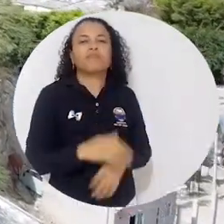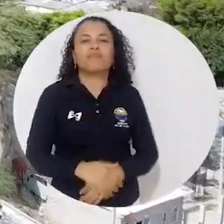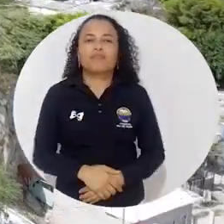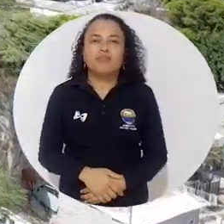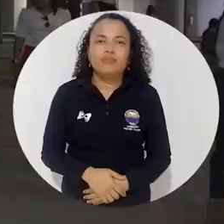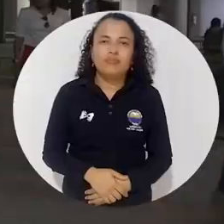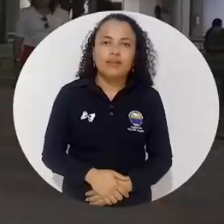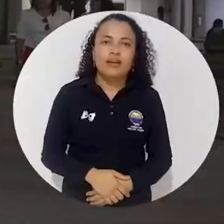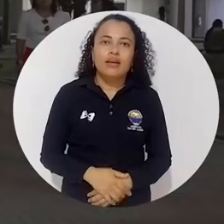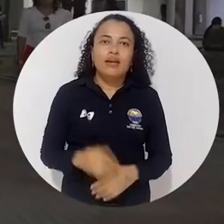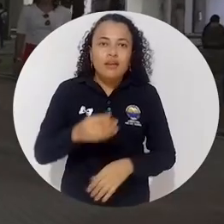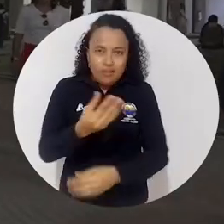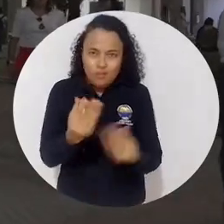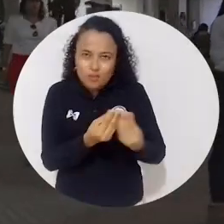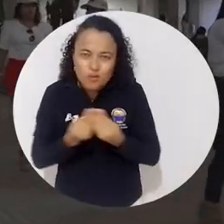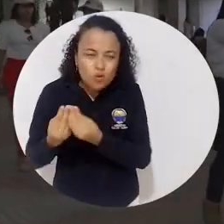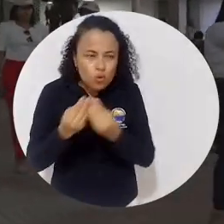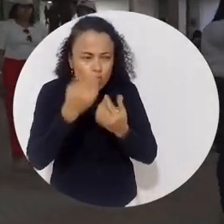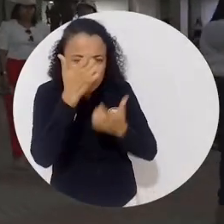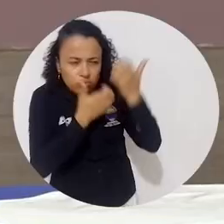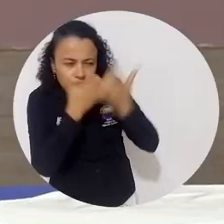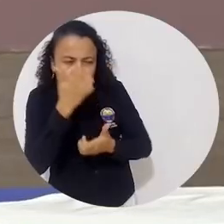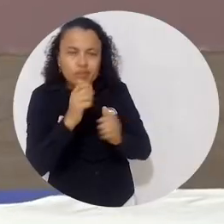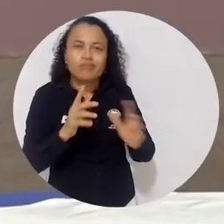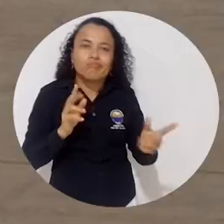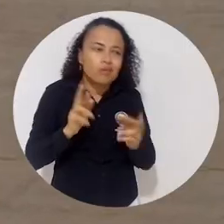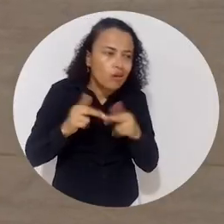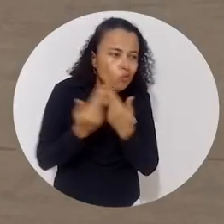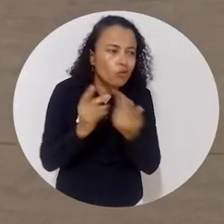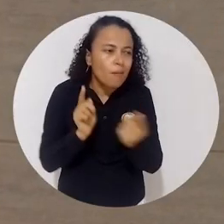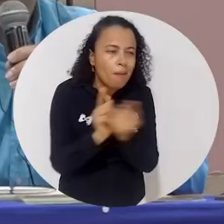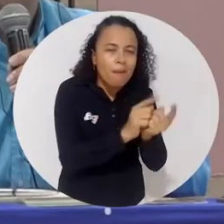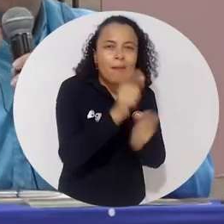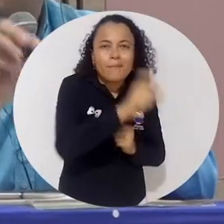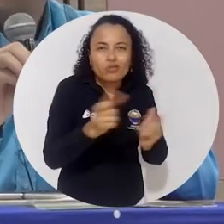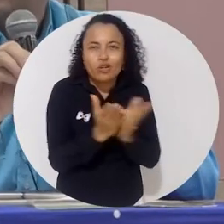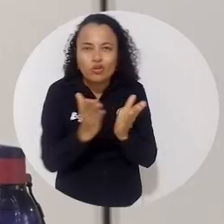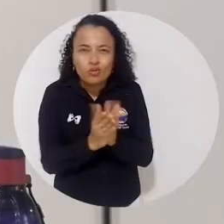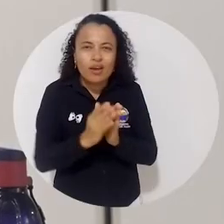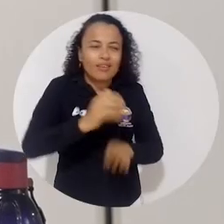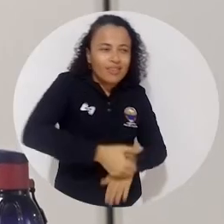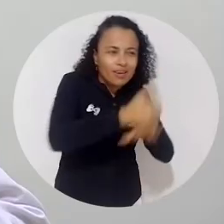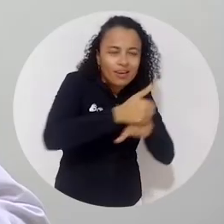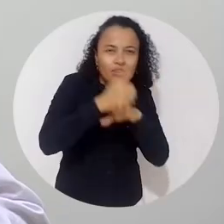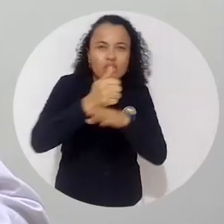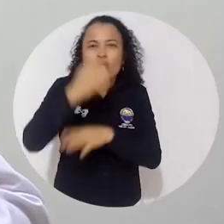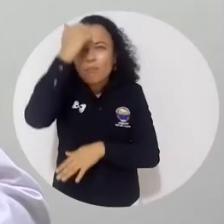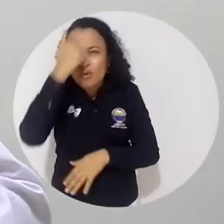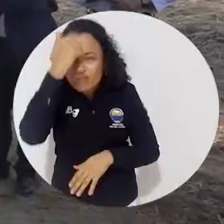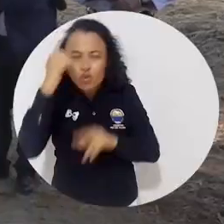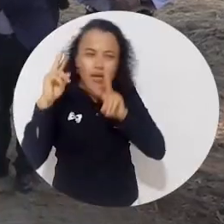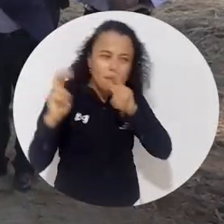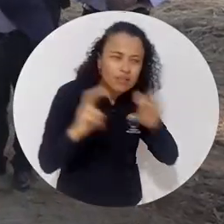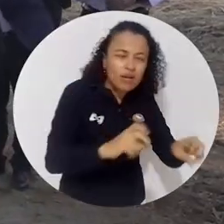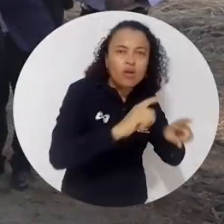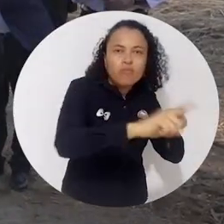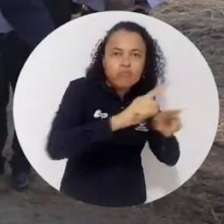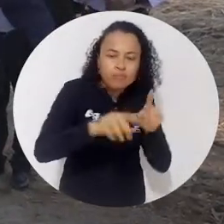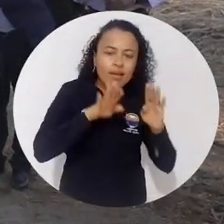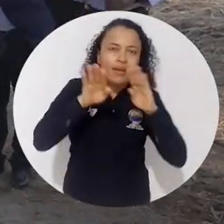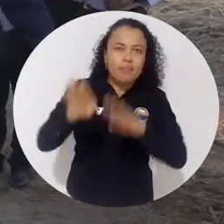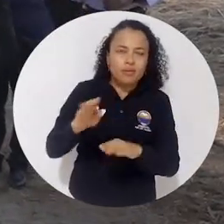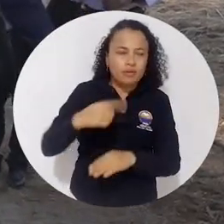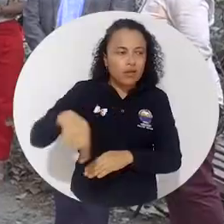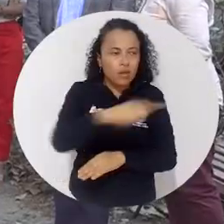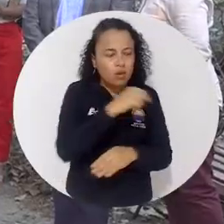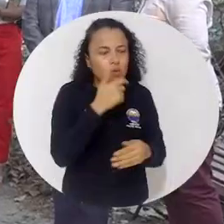la transformación de vidas. El Comité de Evaluación se reunió con estudiantes, directivos, funcionarios, docentes, investigadores y representantes de